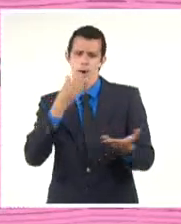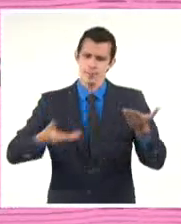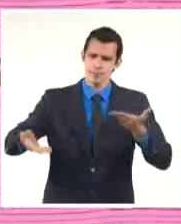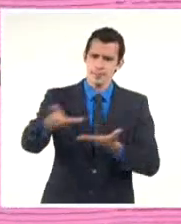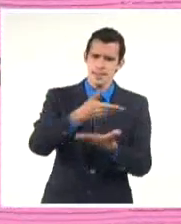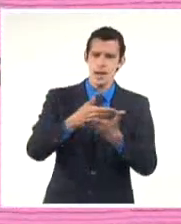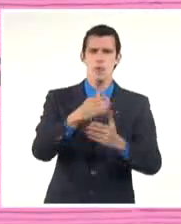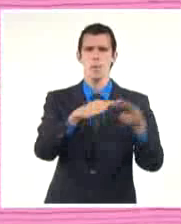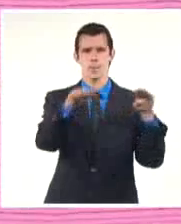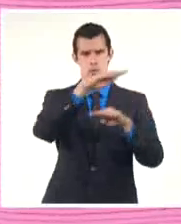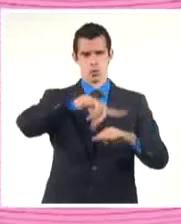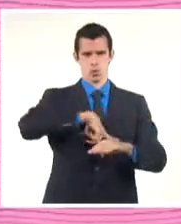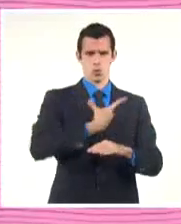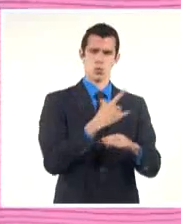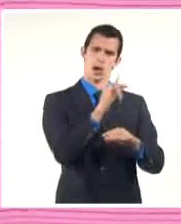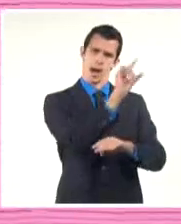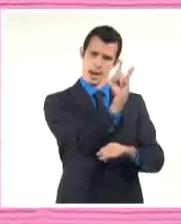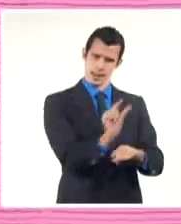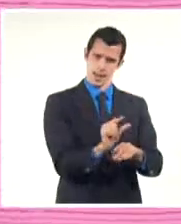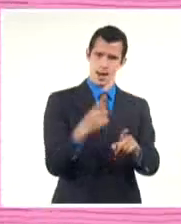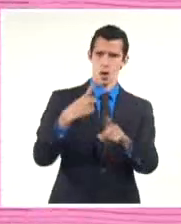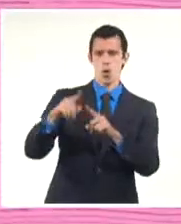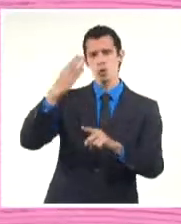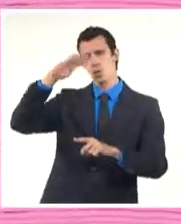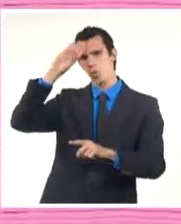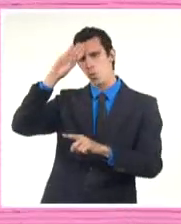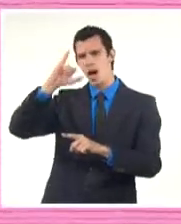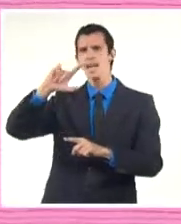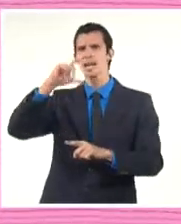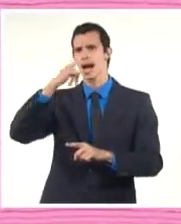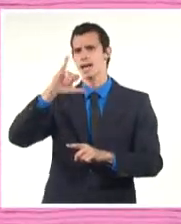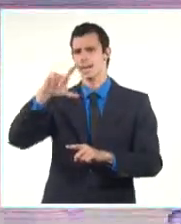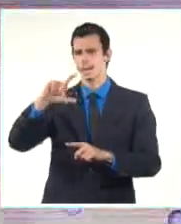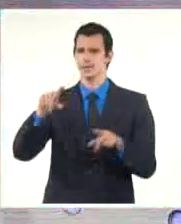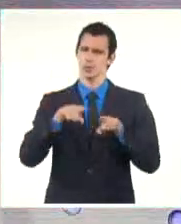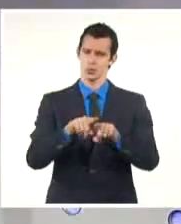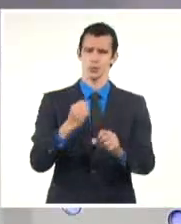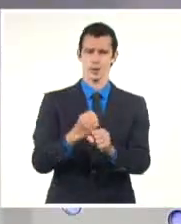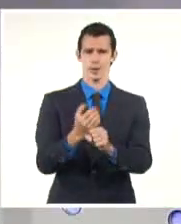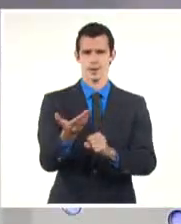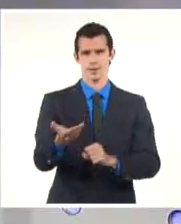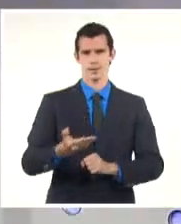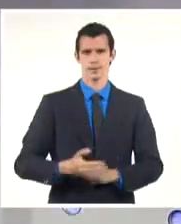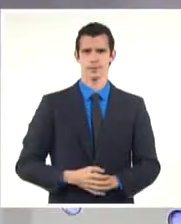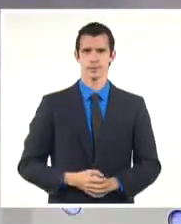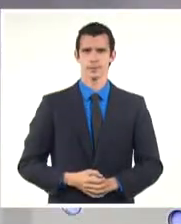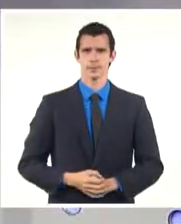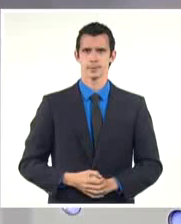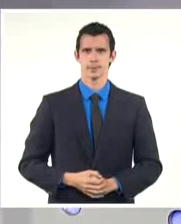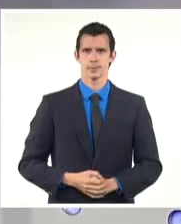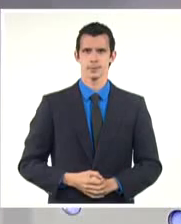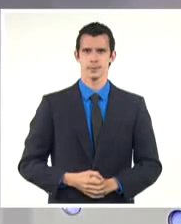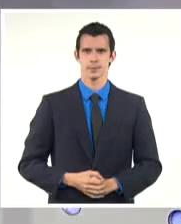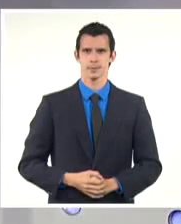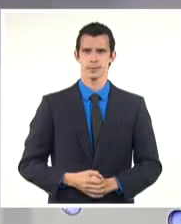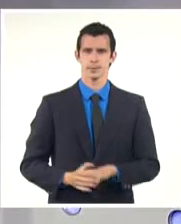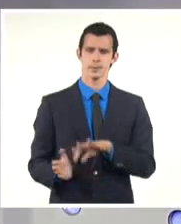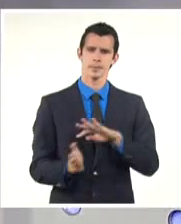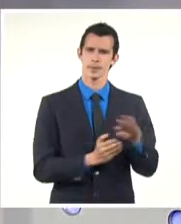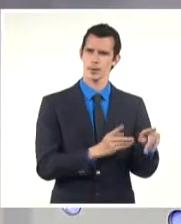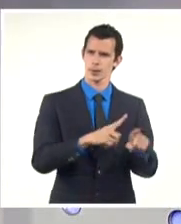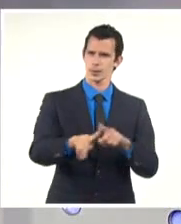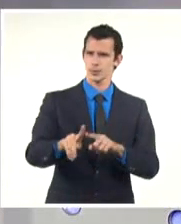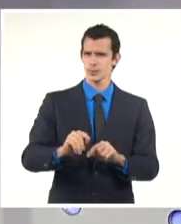Italiano y el Instituto Cubano del Arte e Industrias Cinematográficos. Quince artistas de la plástica